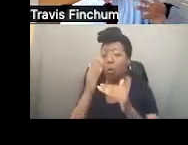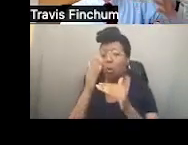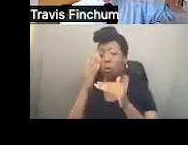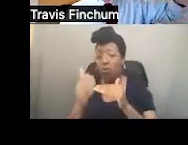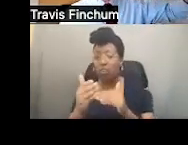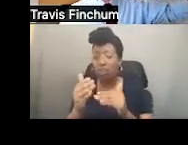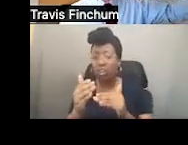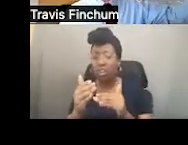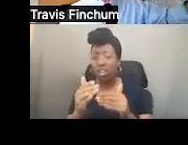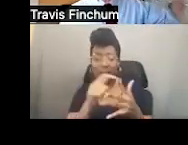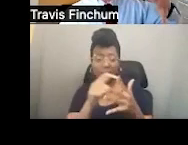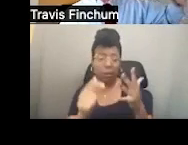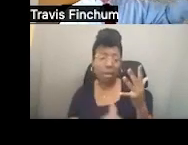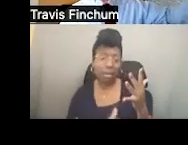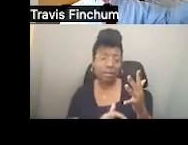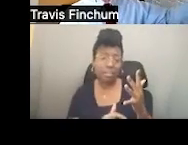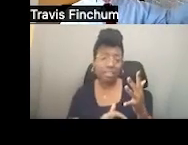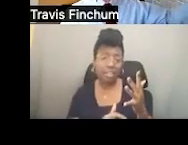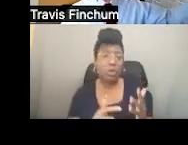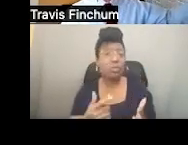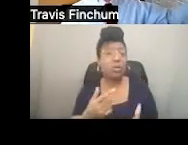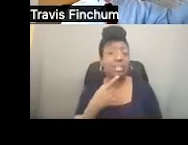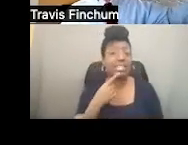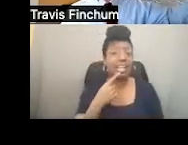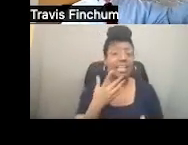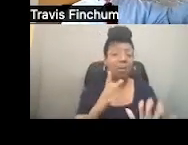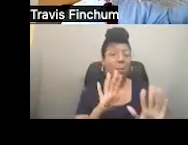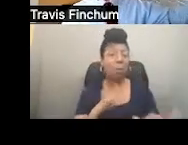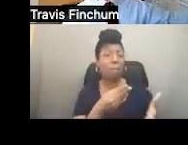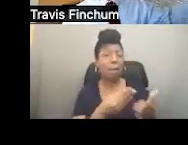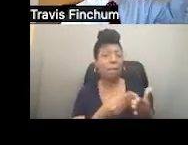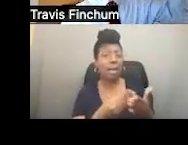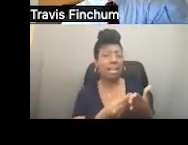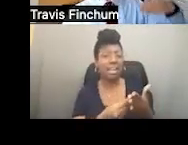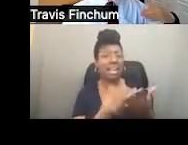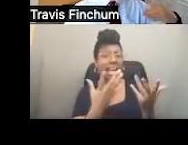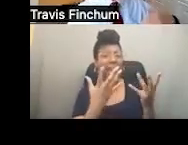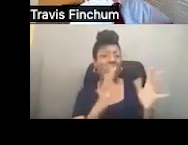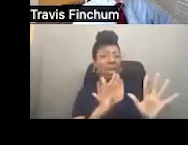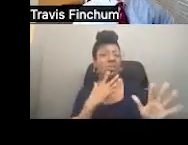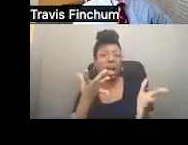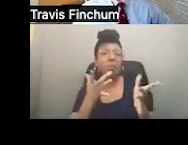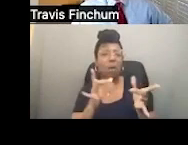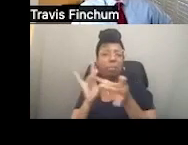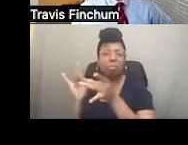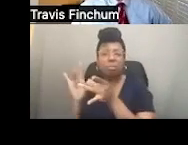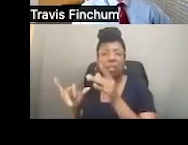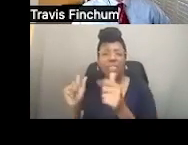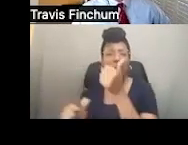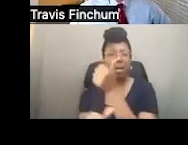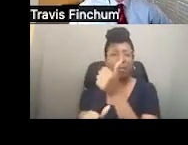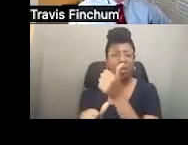de recursos y quieren calificar. Entonces, les dice, mira, toma mi dinero, voy a regalar mi dinero y por ende voy a entrar